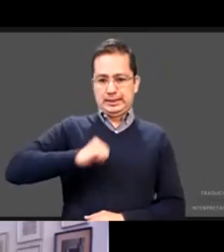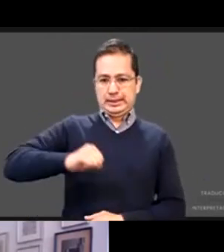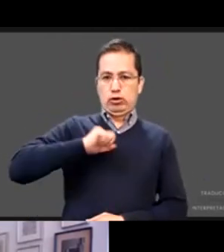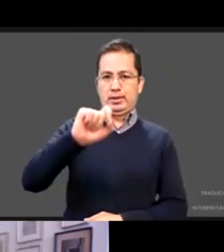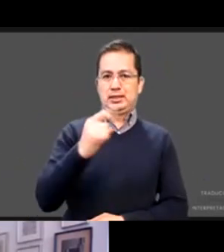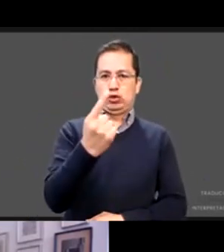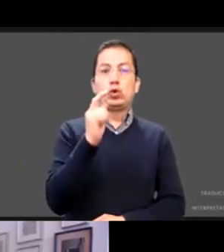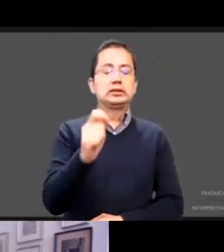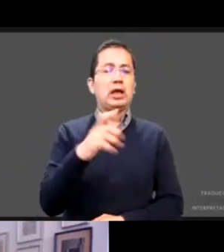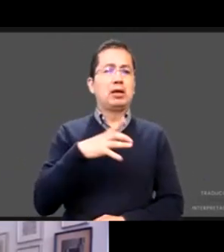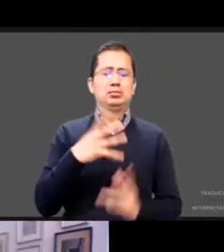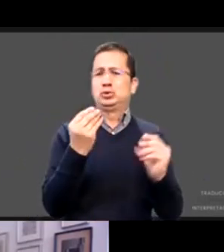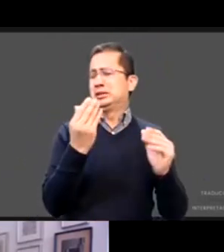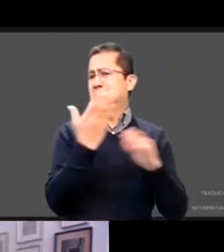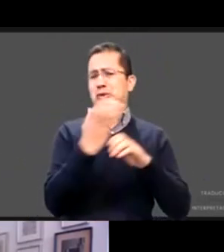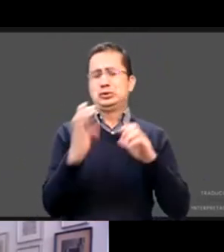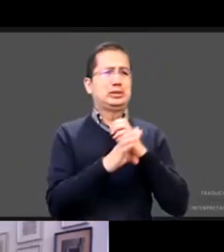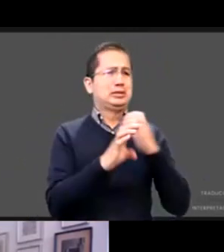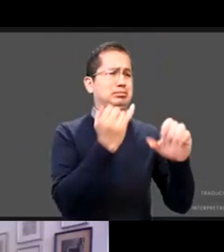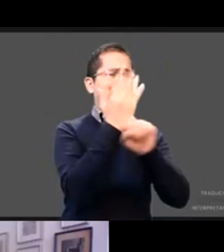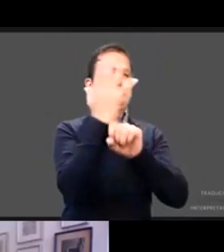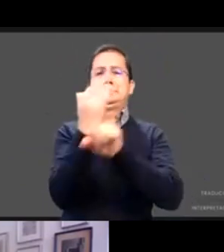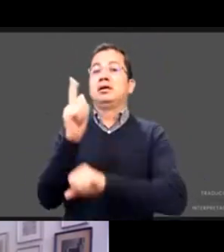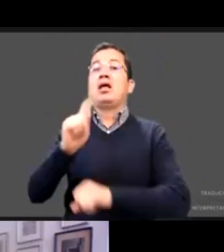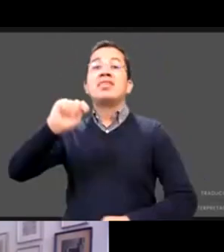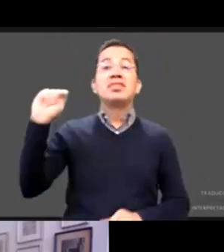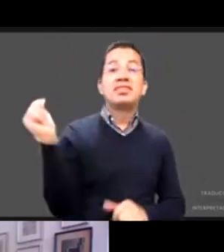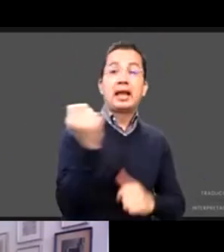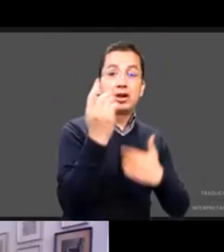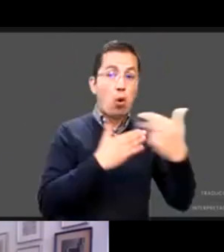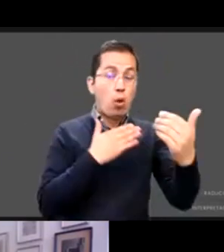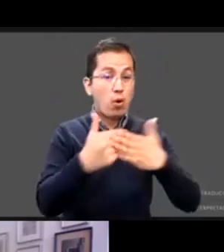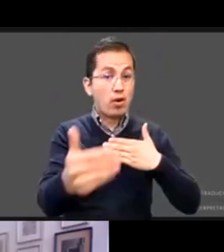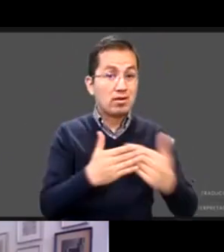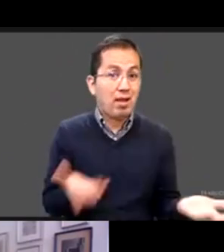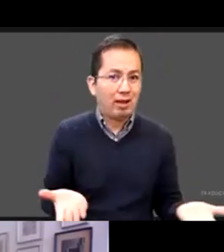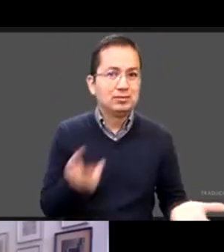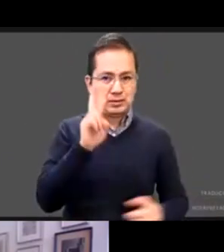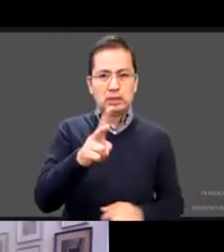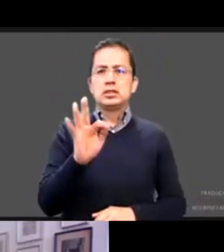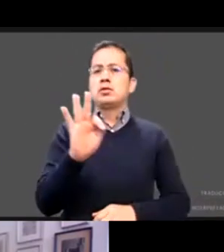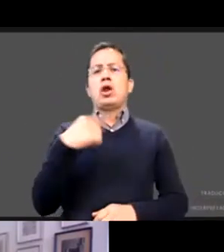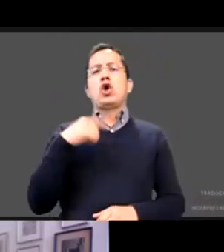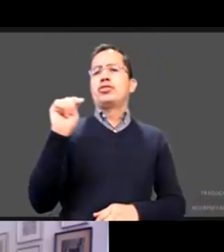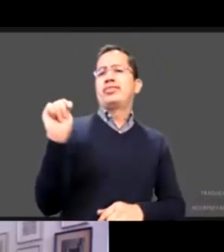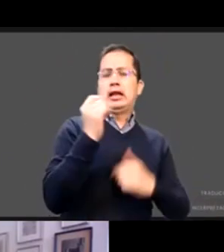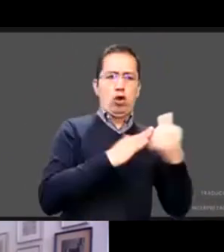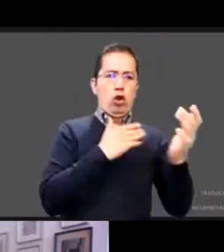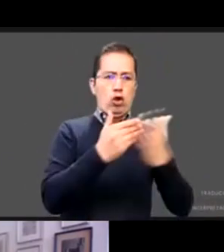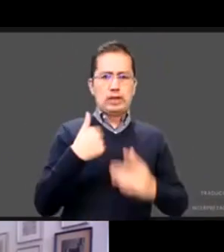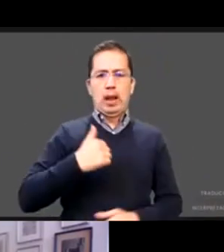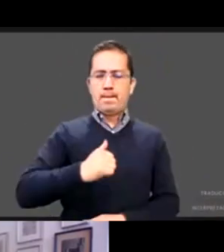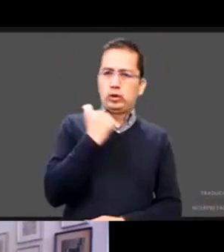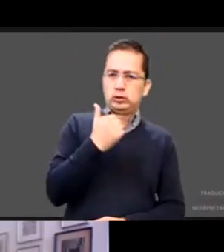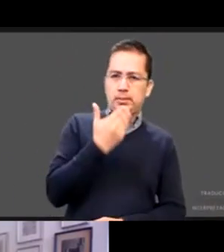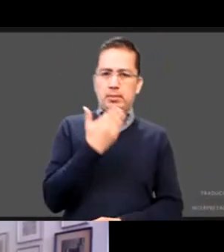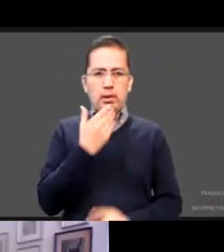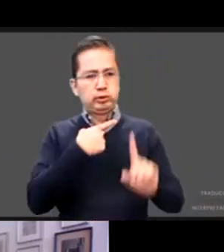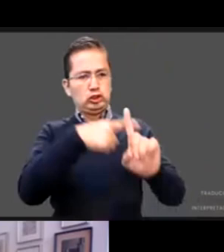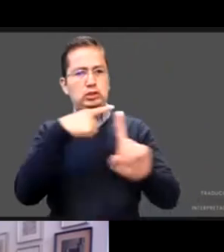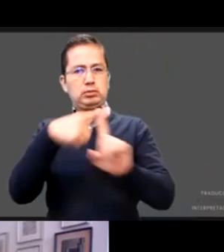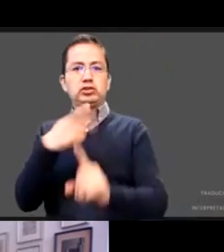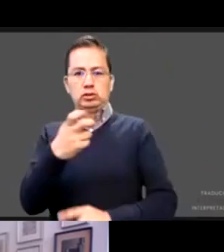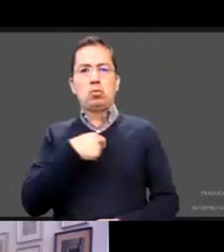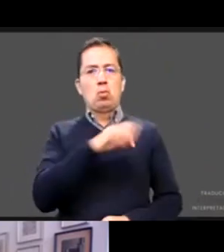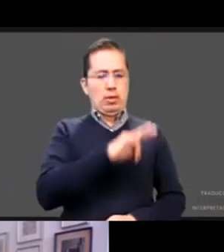y si lo ocupo a favor me puede permitir estar conectado y favorecer el desarrollo el problema es cuando la tecnología se vuelve el cuidador primario